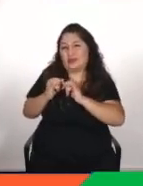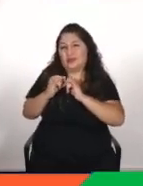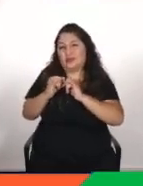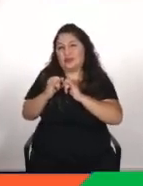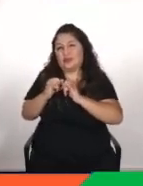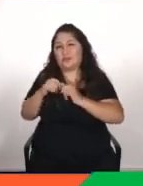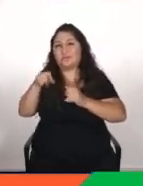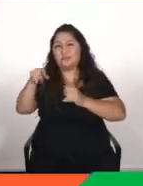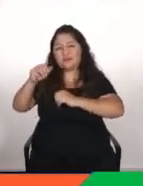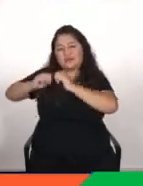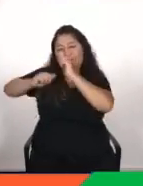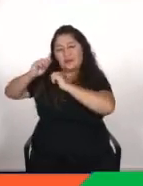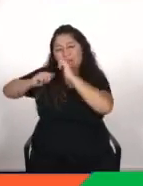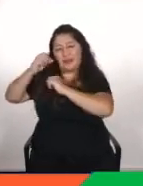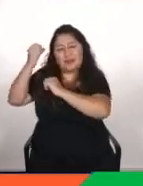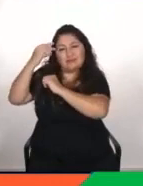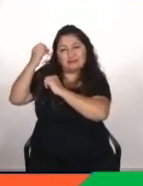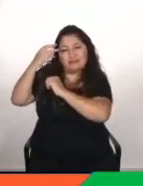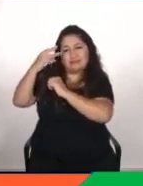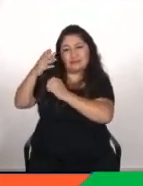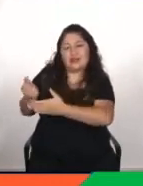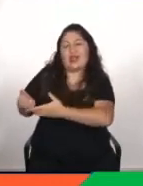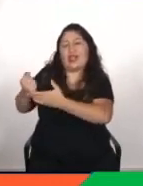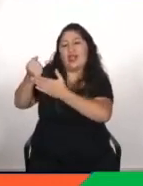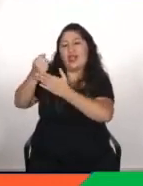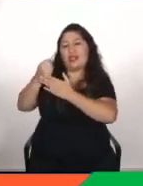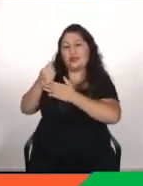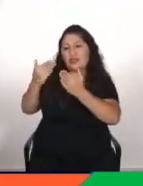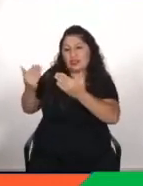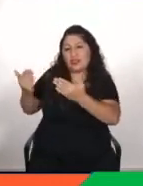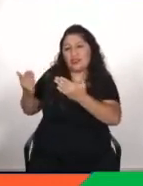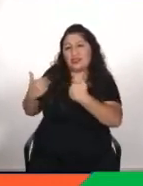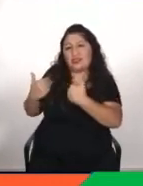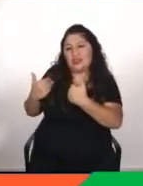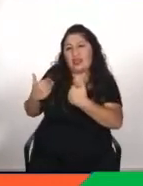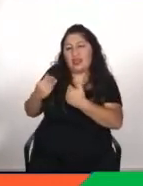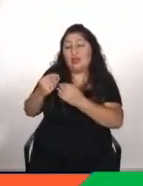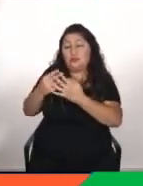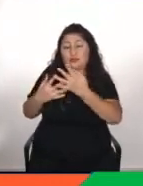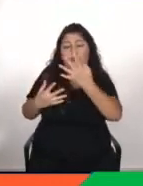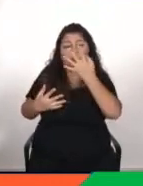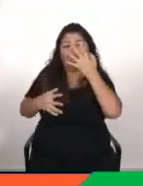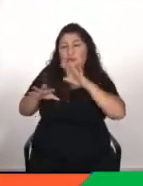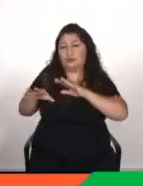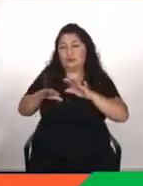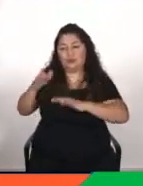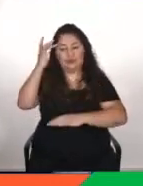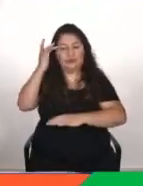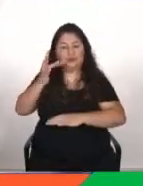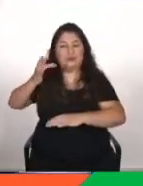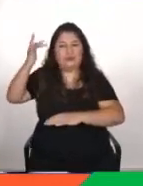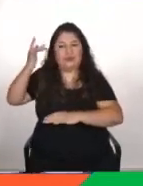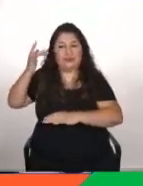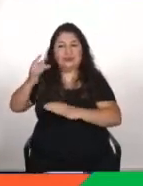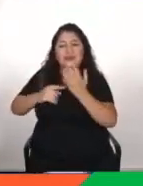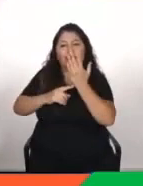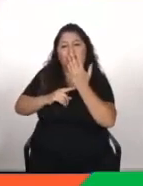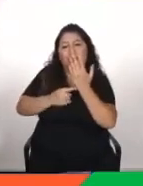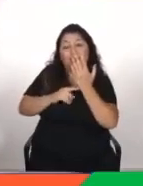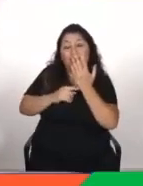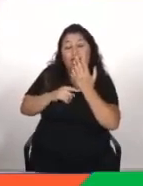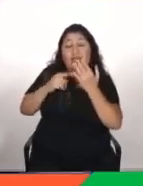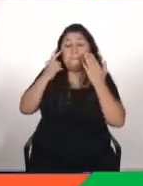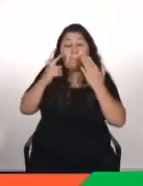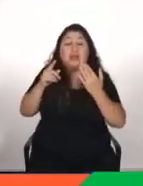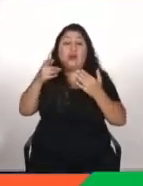bondades todos estos desarrollos tan mágicos casi de la inteligencia artificial que son fascinantes y son simplemente esto un algoritmo que